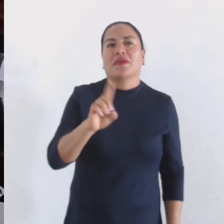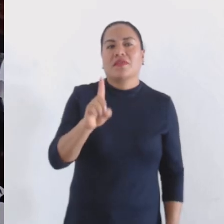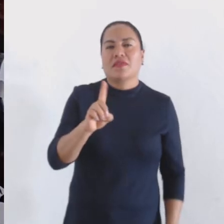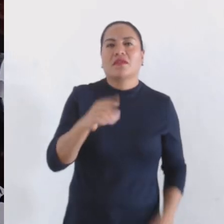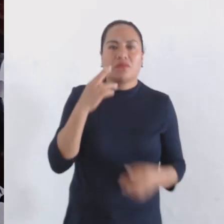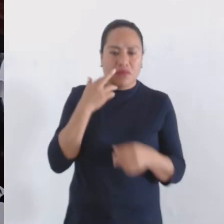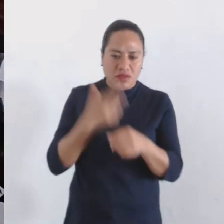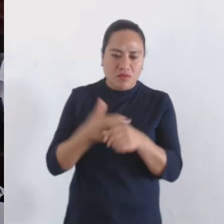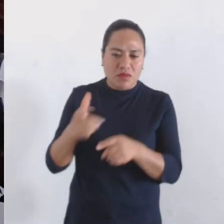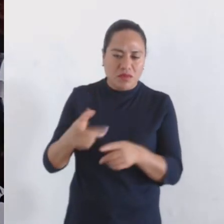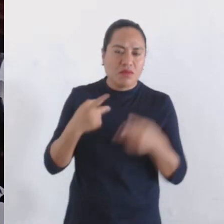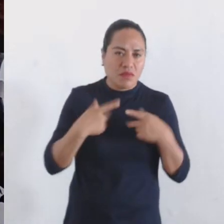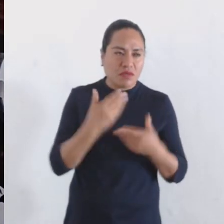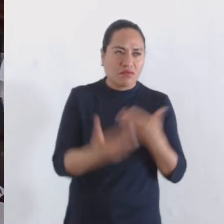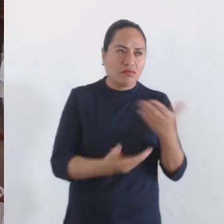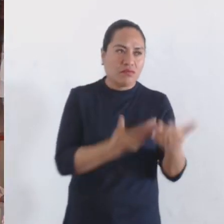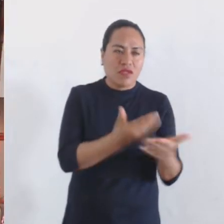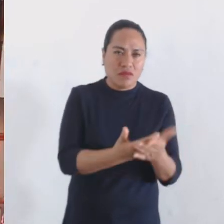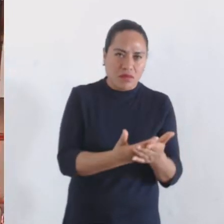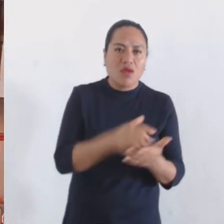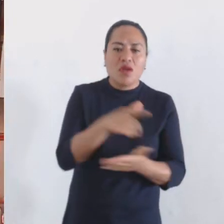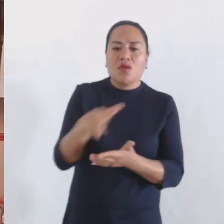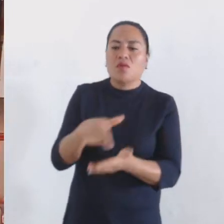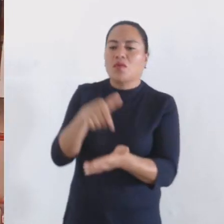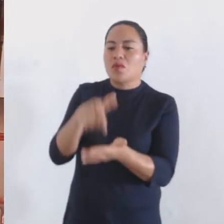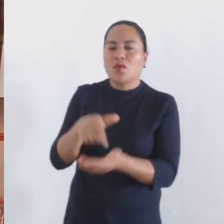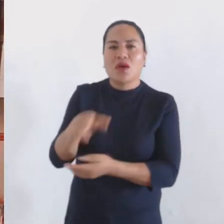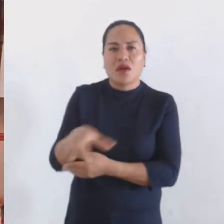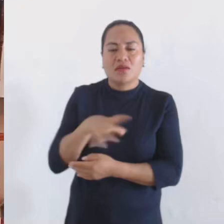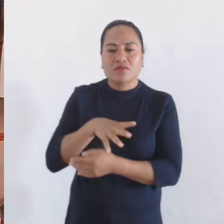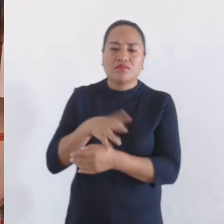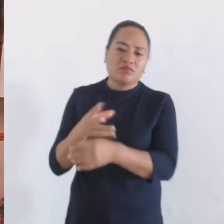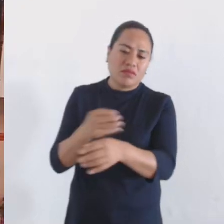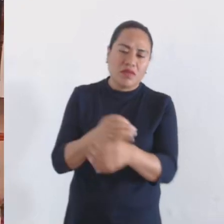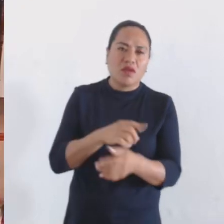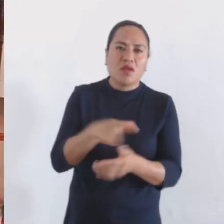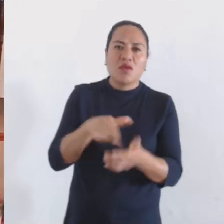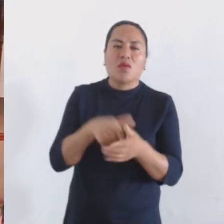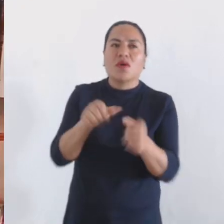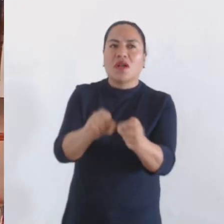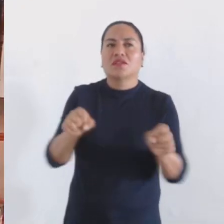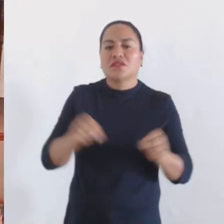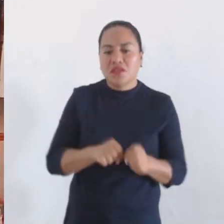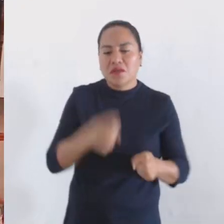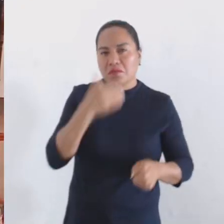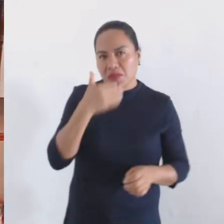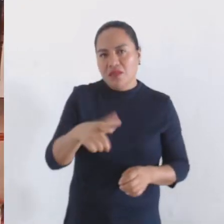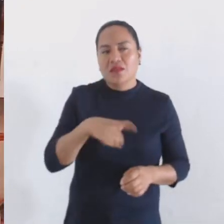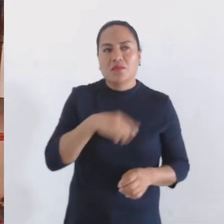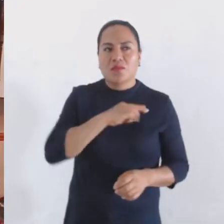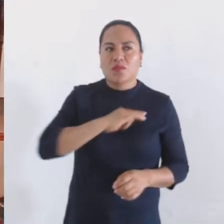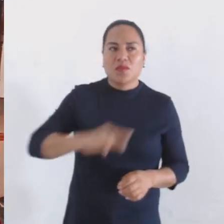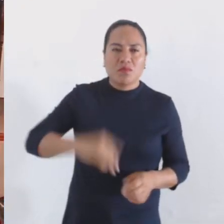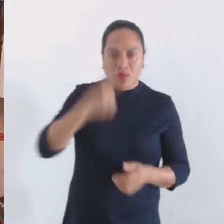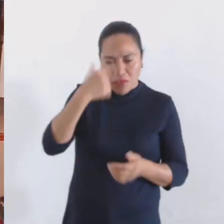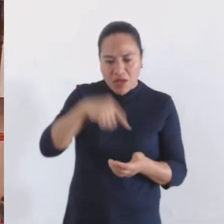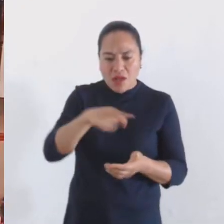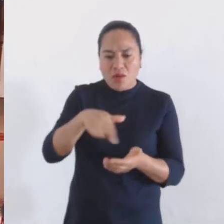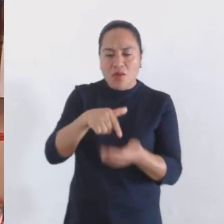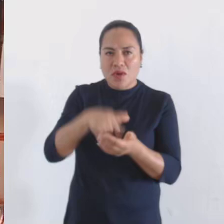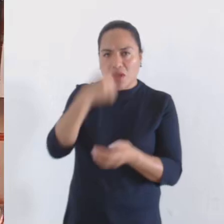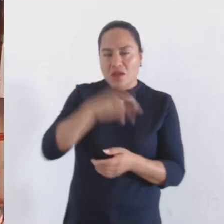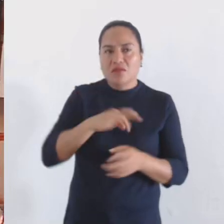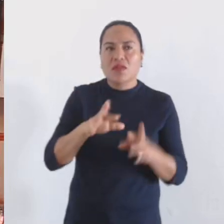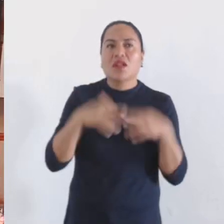Velázquez, por el que se propone que se habilite el espacio denominado Salón de Cabildo Porfirio Díaz Mori, como recinto oficial para